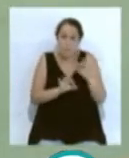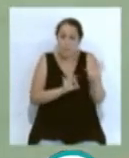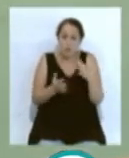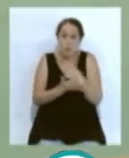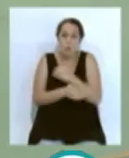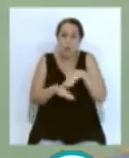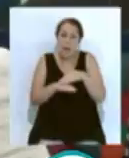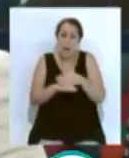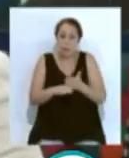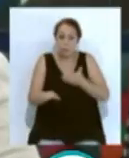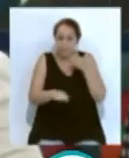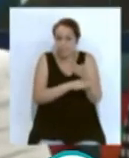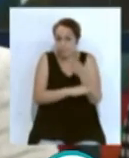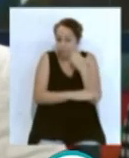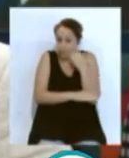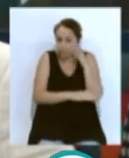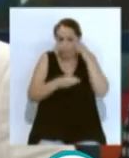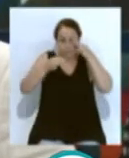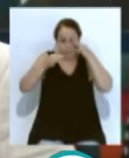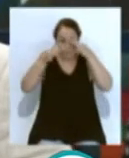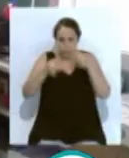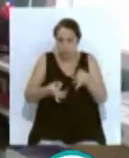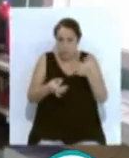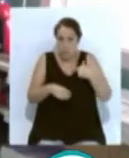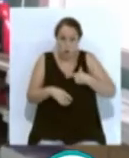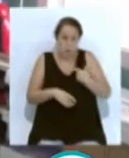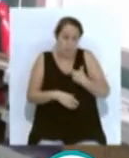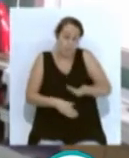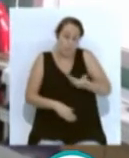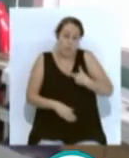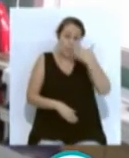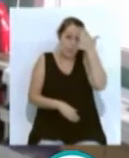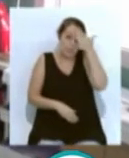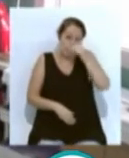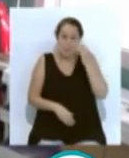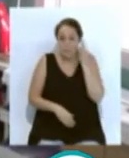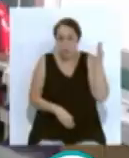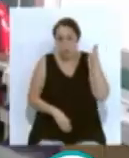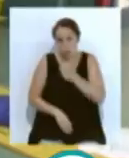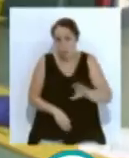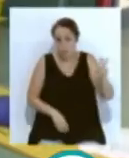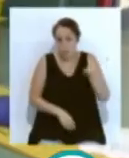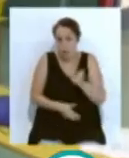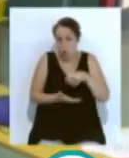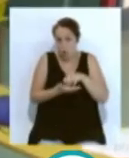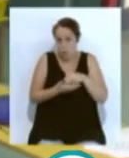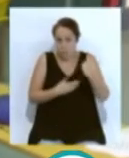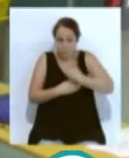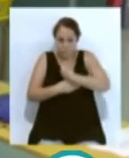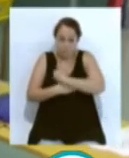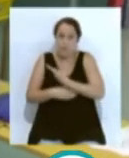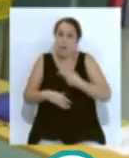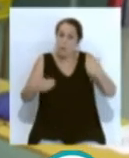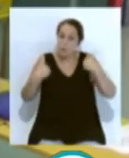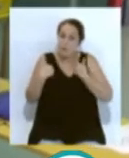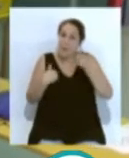presencialidad es fundamental, que los niños vengan a nuestras escuelas, la responsabilidad y sobre todo, y siempre lo